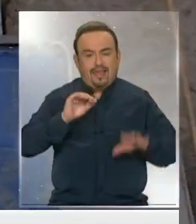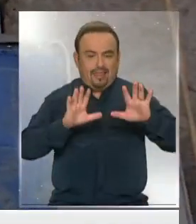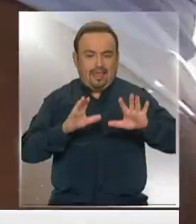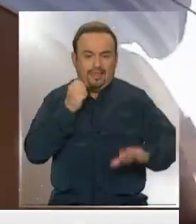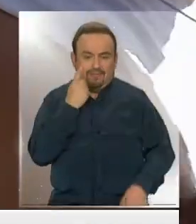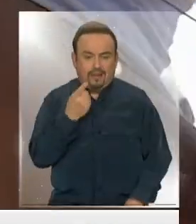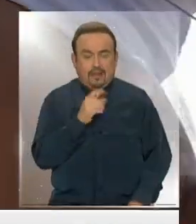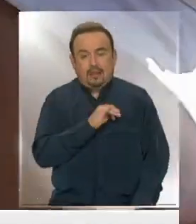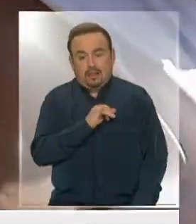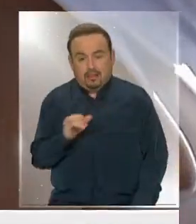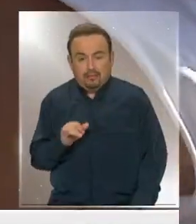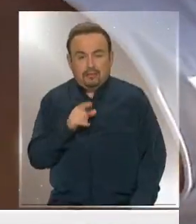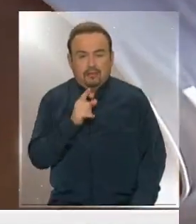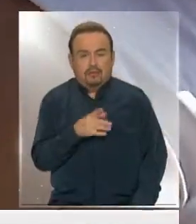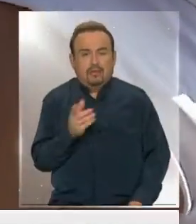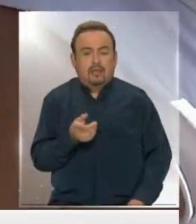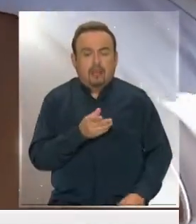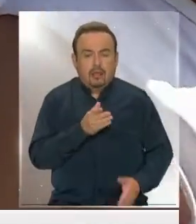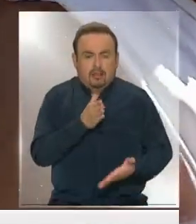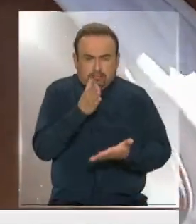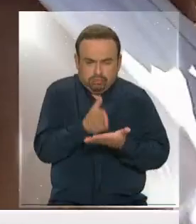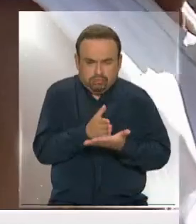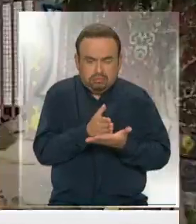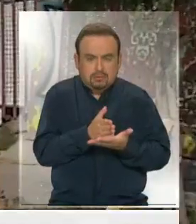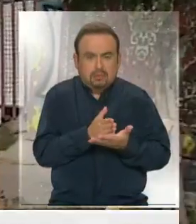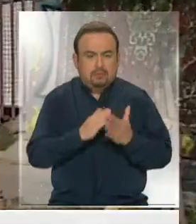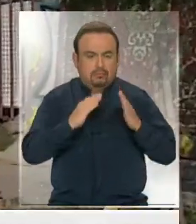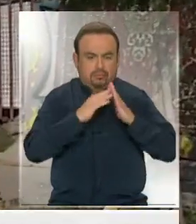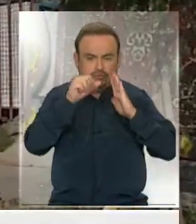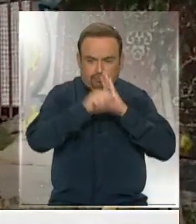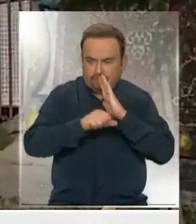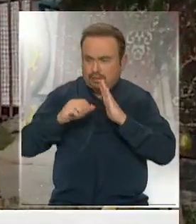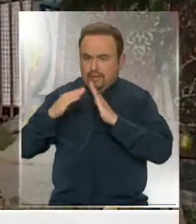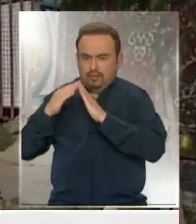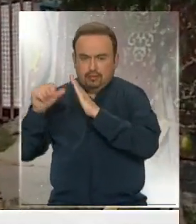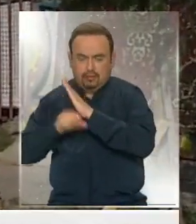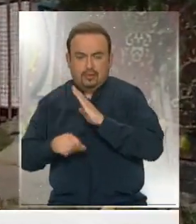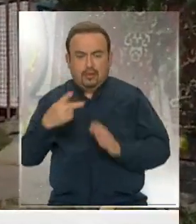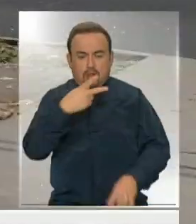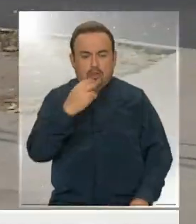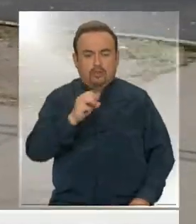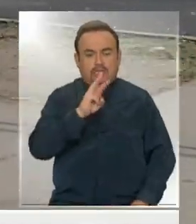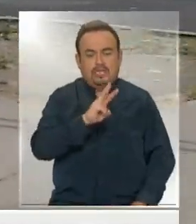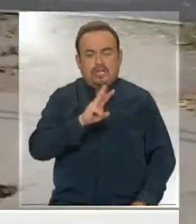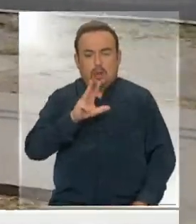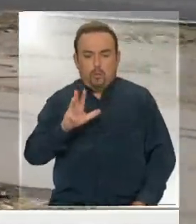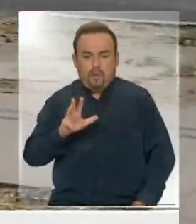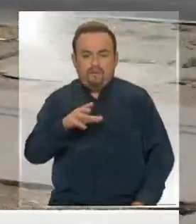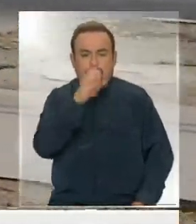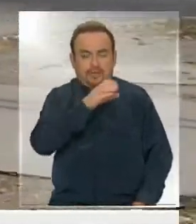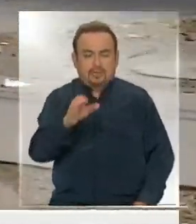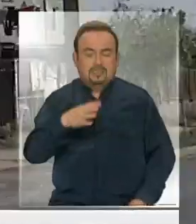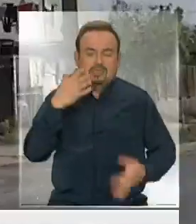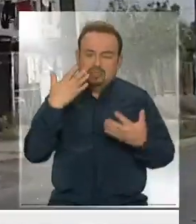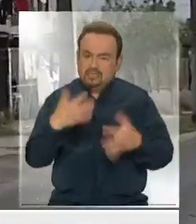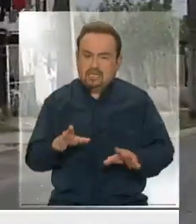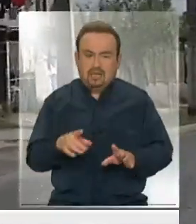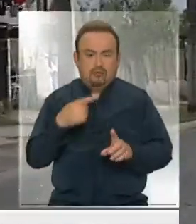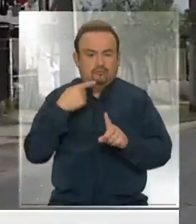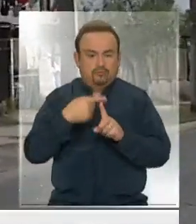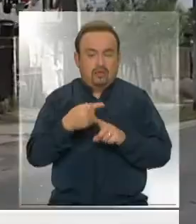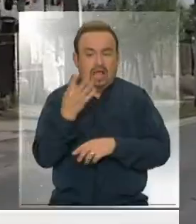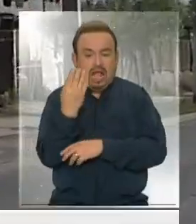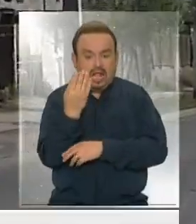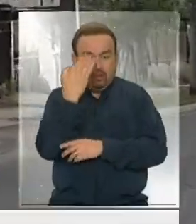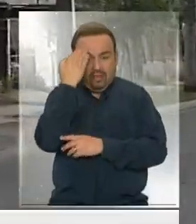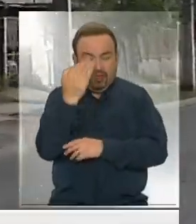día después de comenzar las restricciones sanitarias, daban cuenta de 239 personas contagiadas. 14